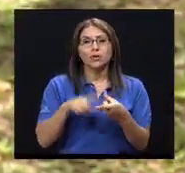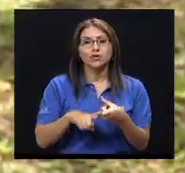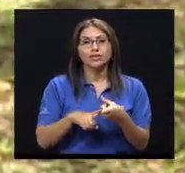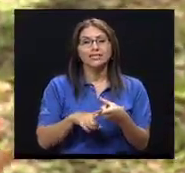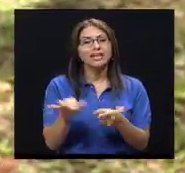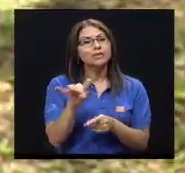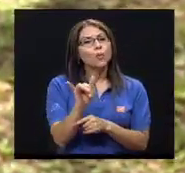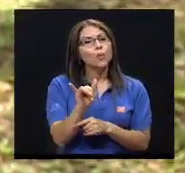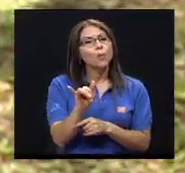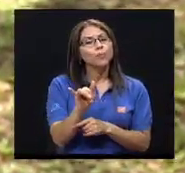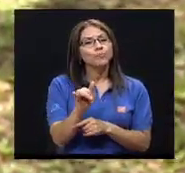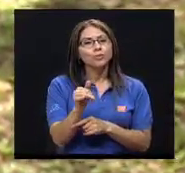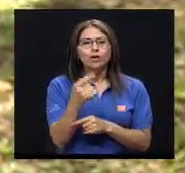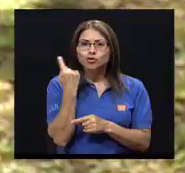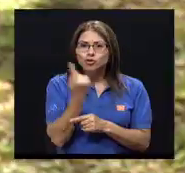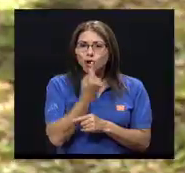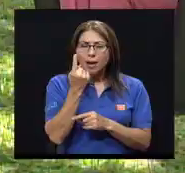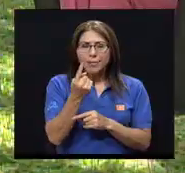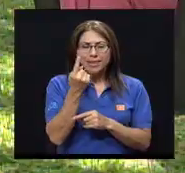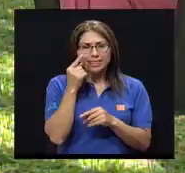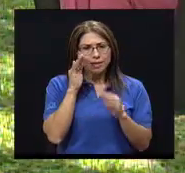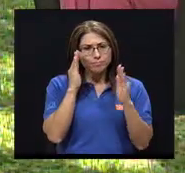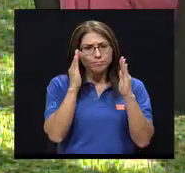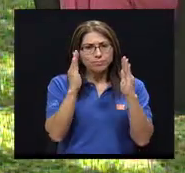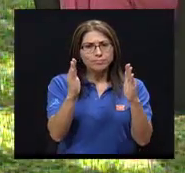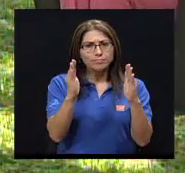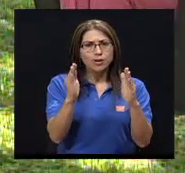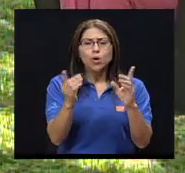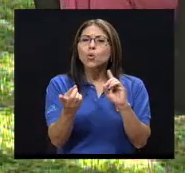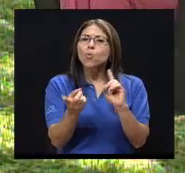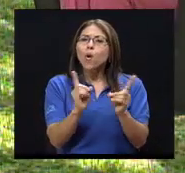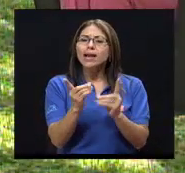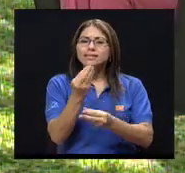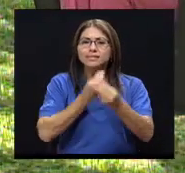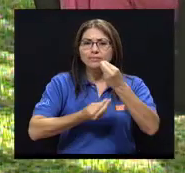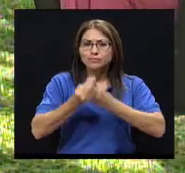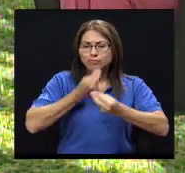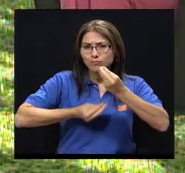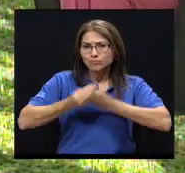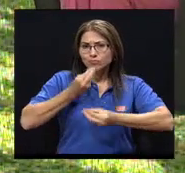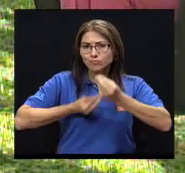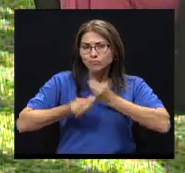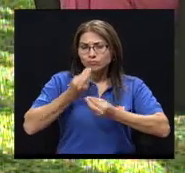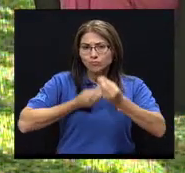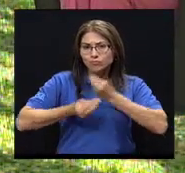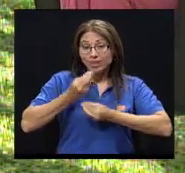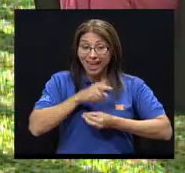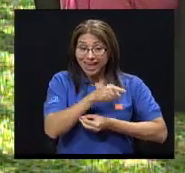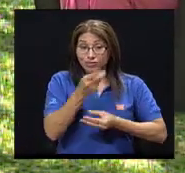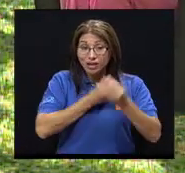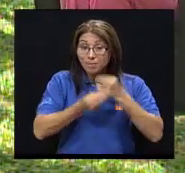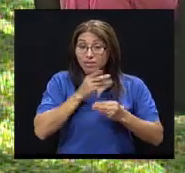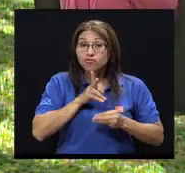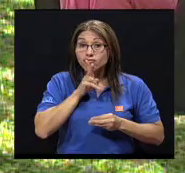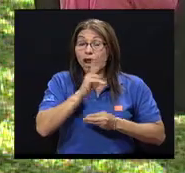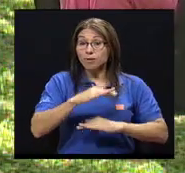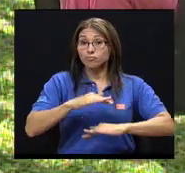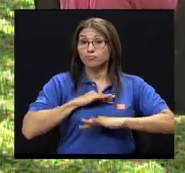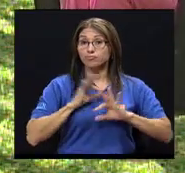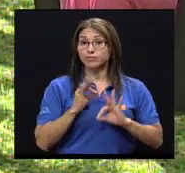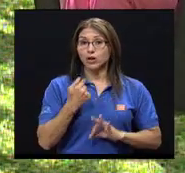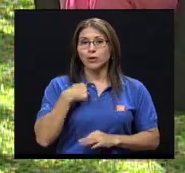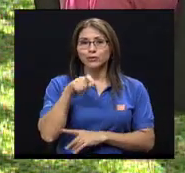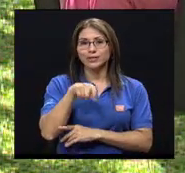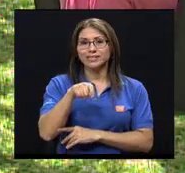de vigilar solamente los alimentos que estoy consumiendo, que estén cubriendo todos los requerimientos que yo